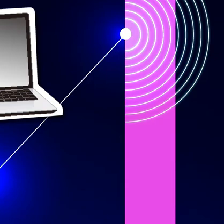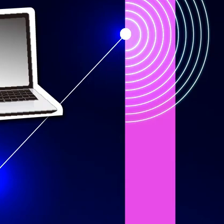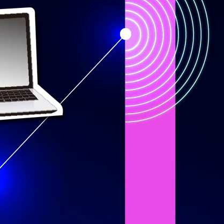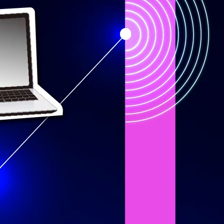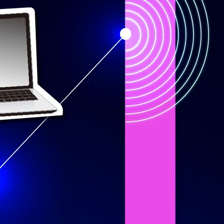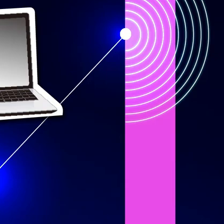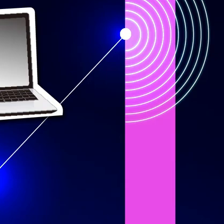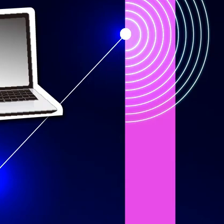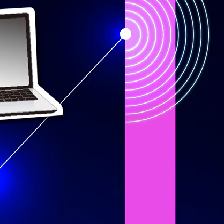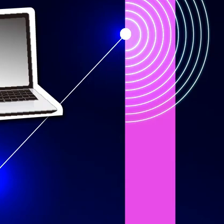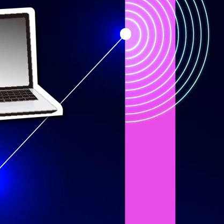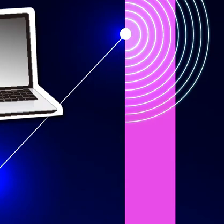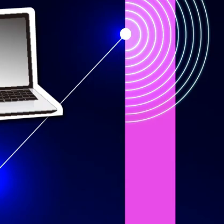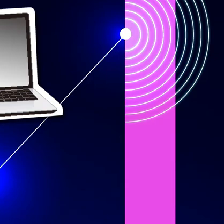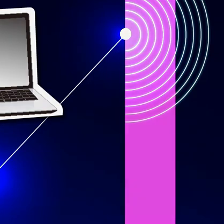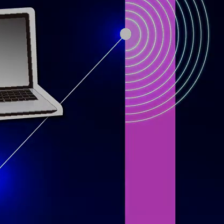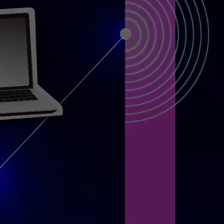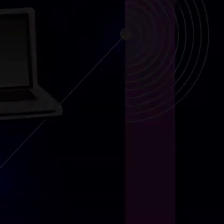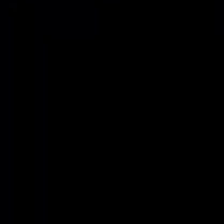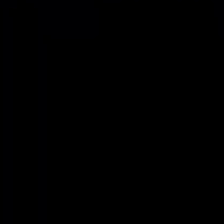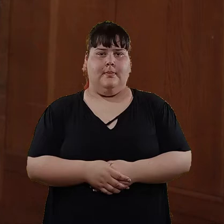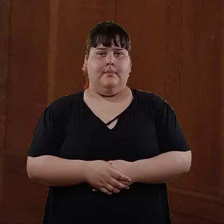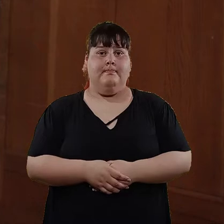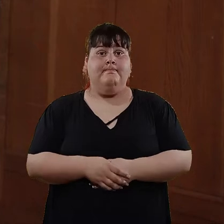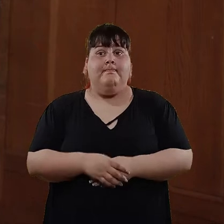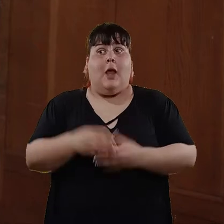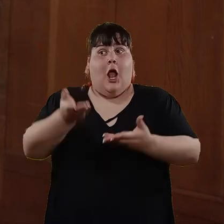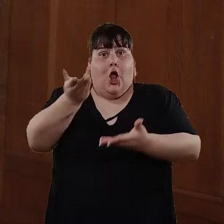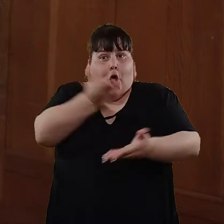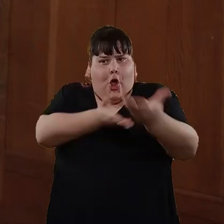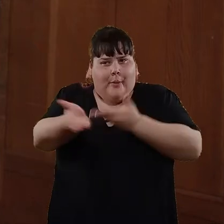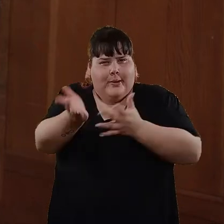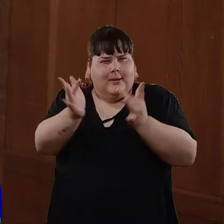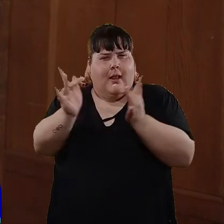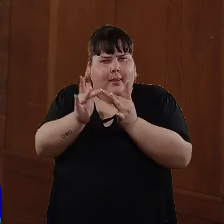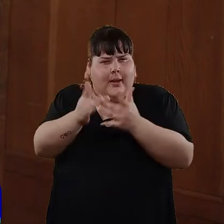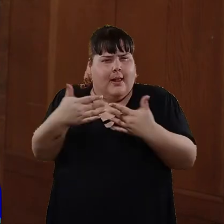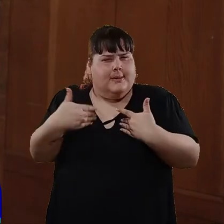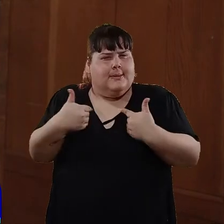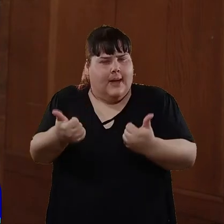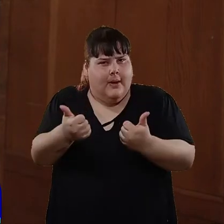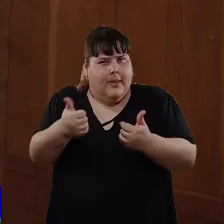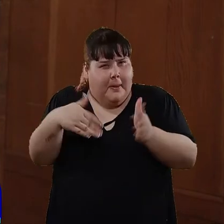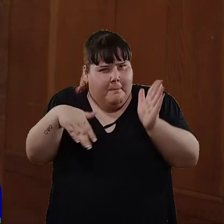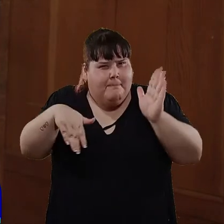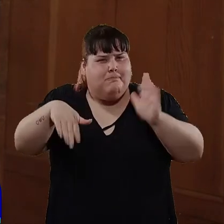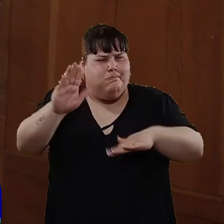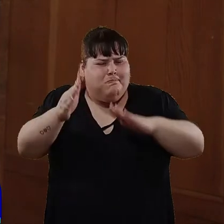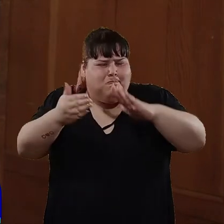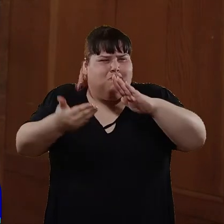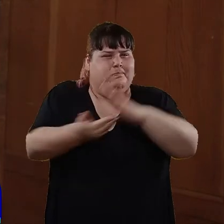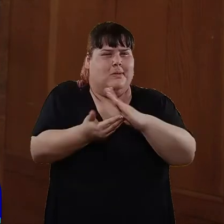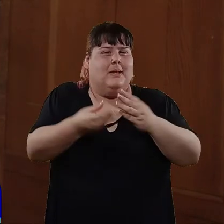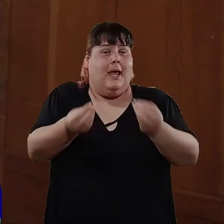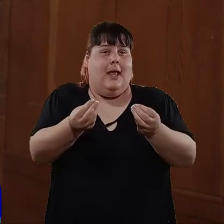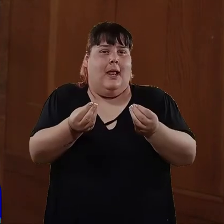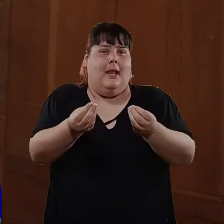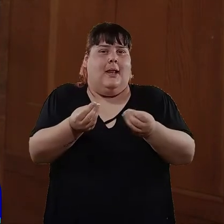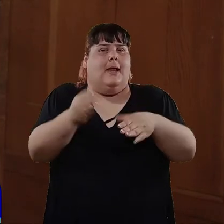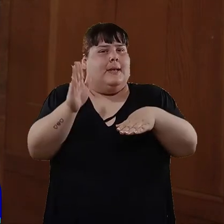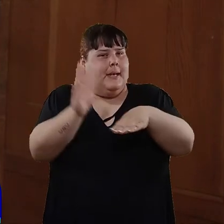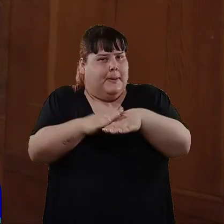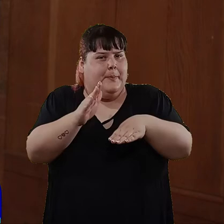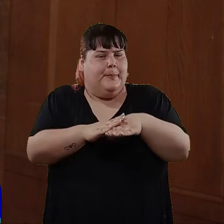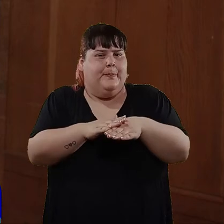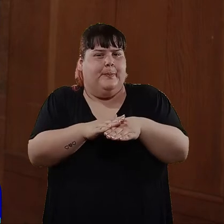¿Qué es saludable? La convivencia online saludable fundamentalmente es esto de